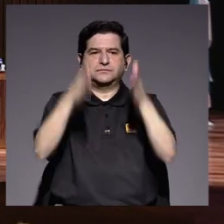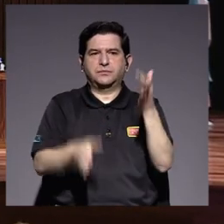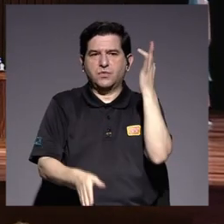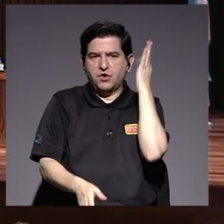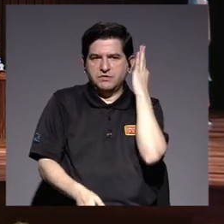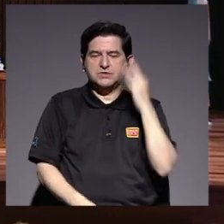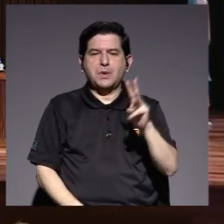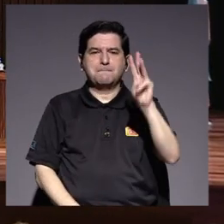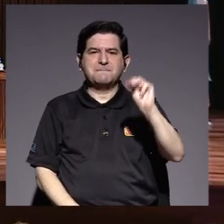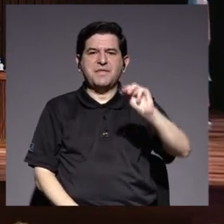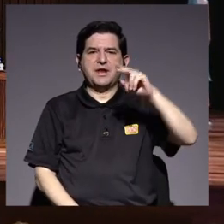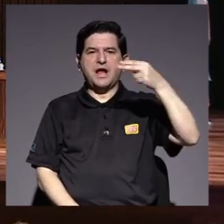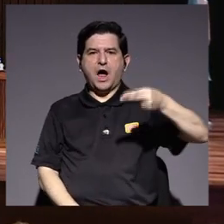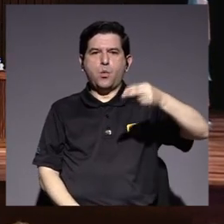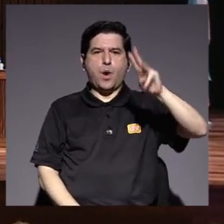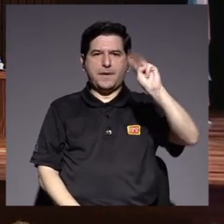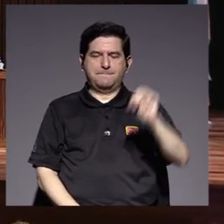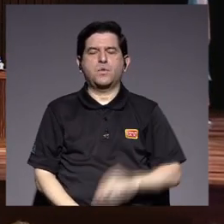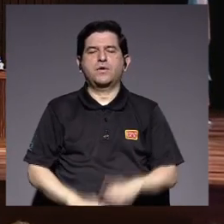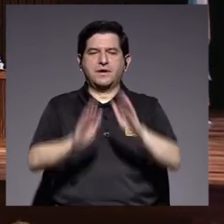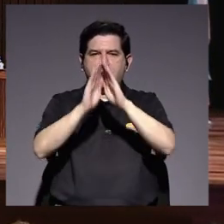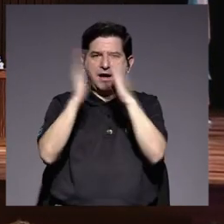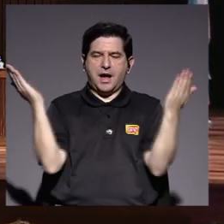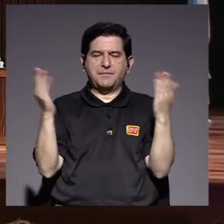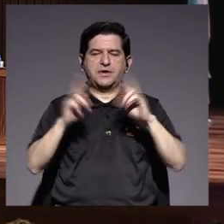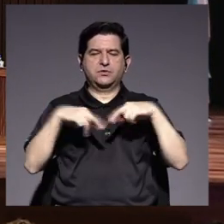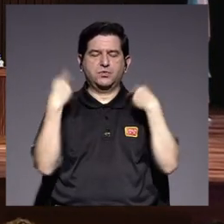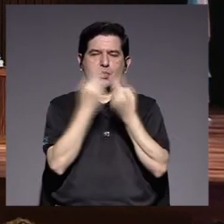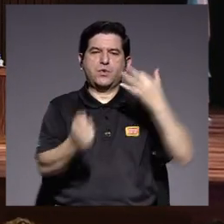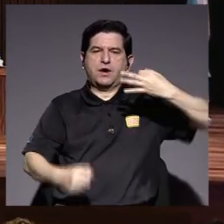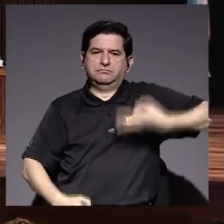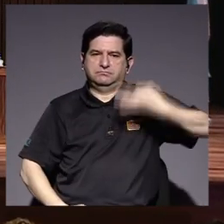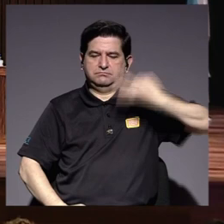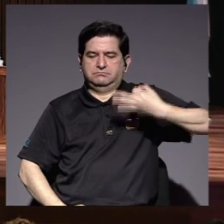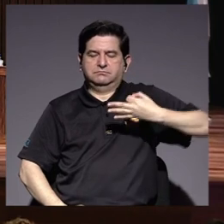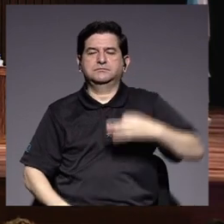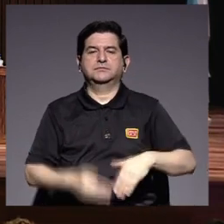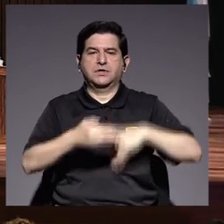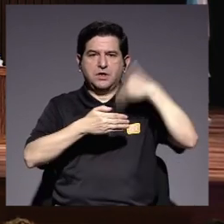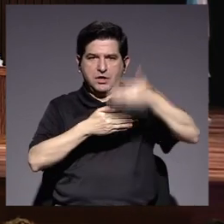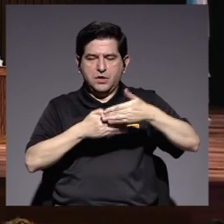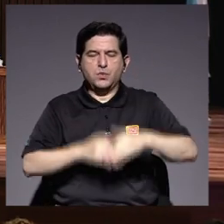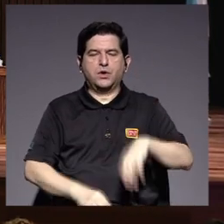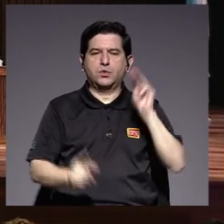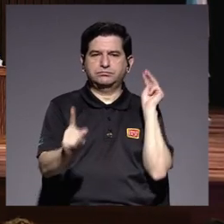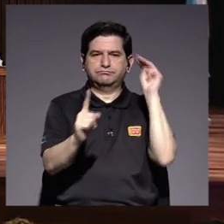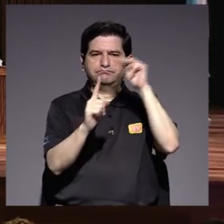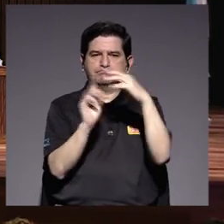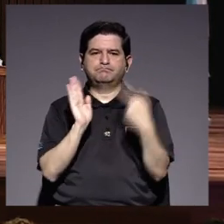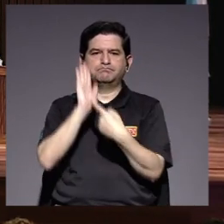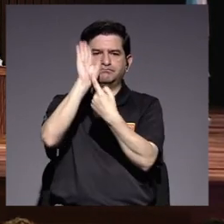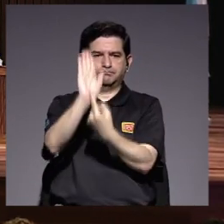catedrática Madeline Howard Mora, hará la apertura de esta sesión solemne y procederá a dar su mensaje.